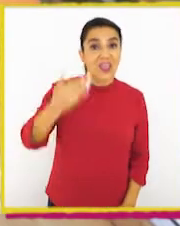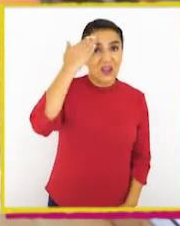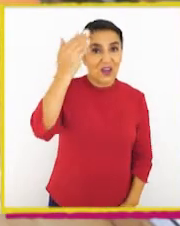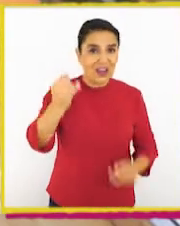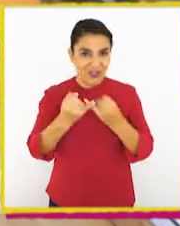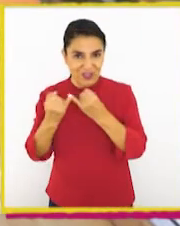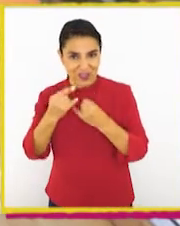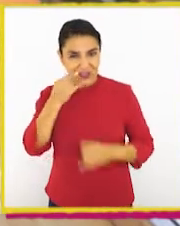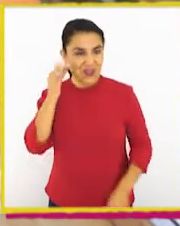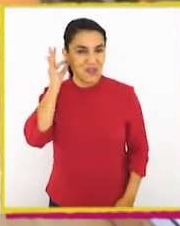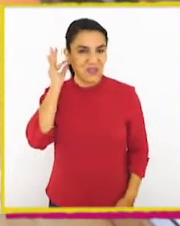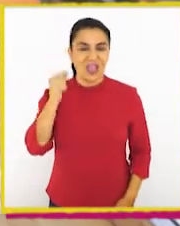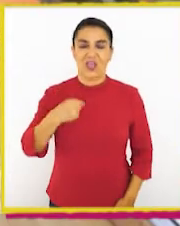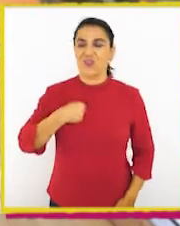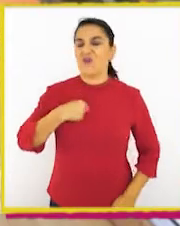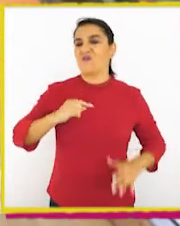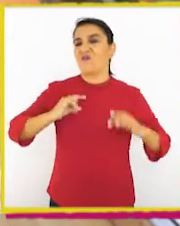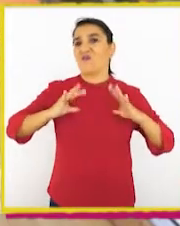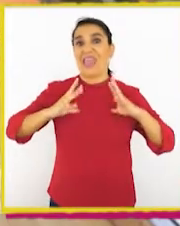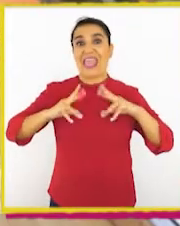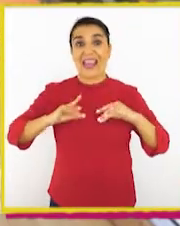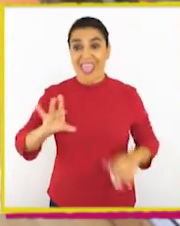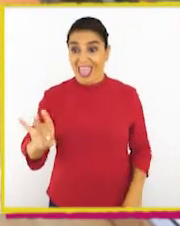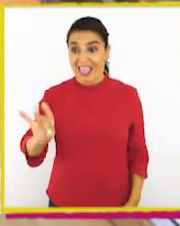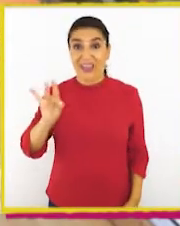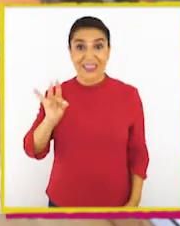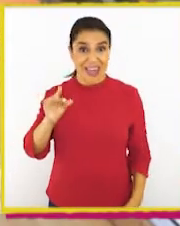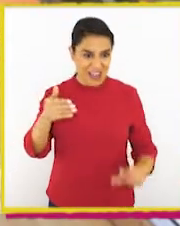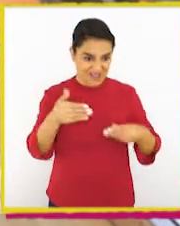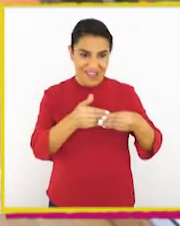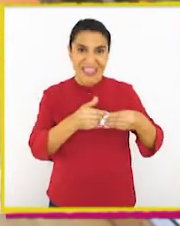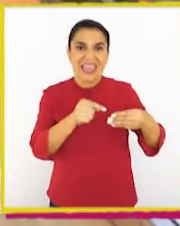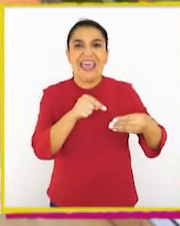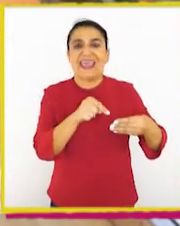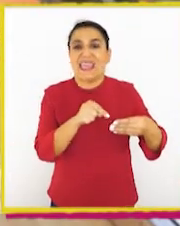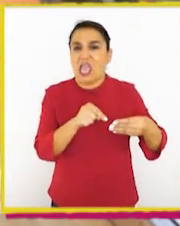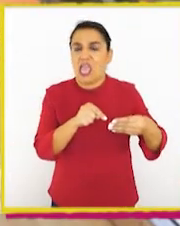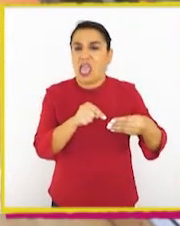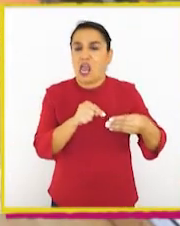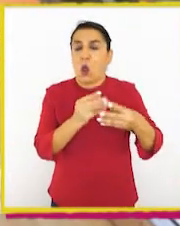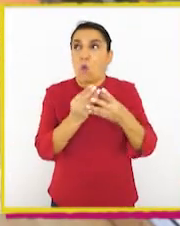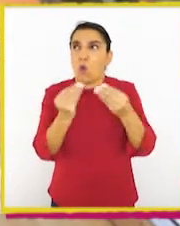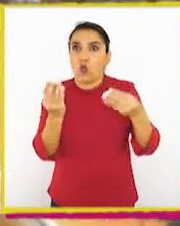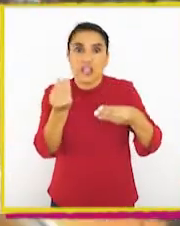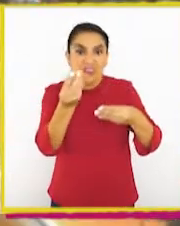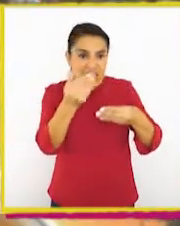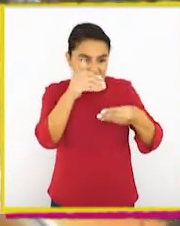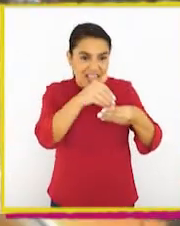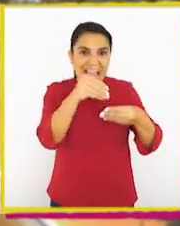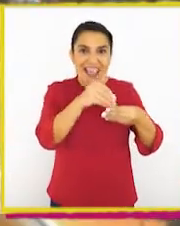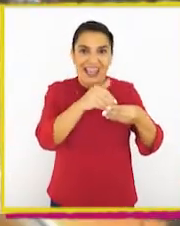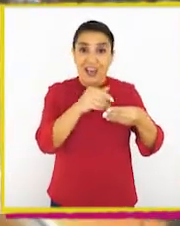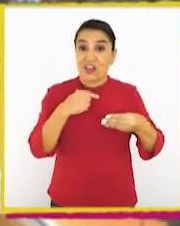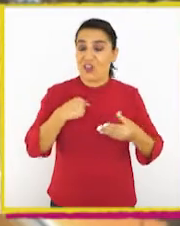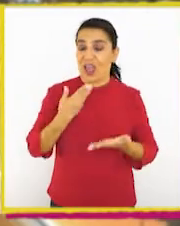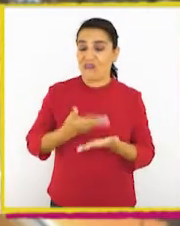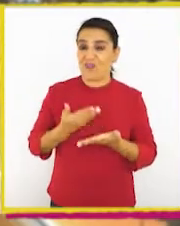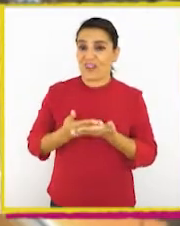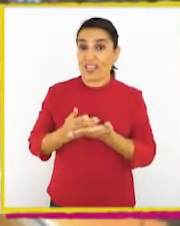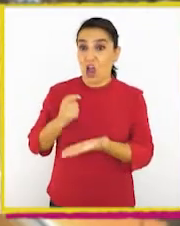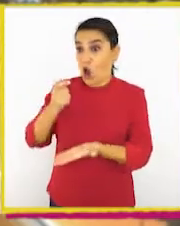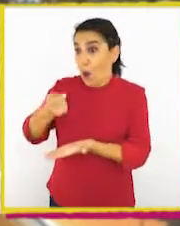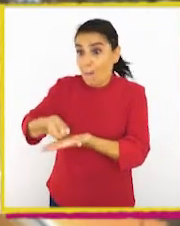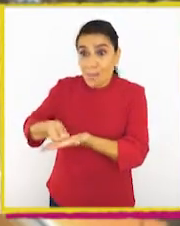¡Hola amigos y amigas! ¡Hola! Estoy tan feliz. Me encontré esta billetera. ¿Qué? Y como tenía mucha plata, estoy